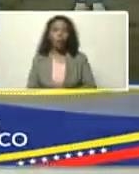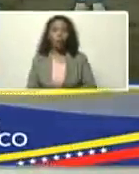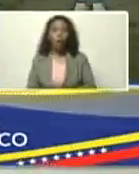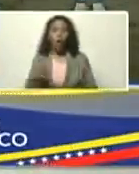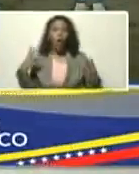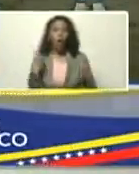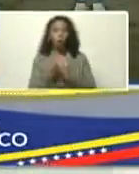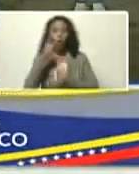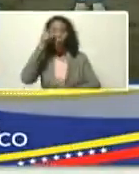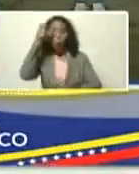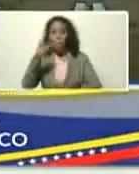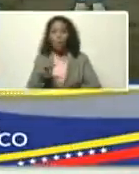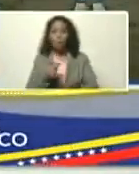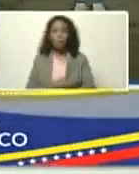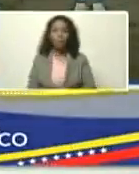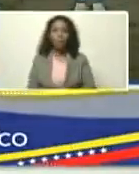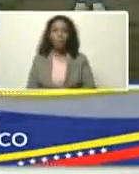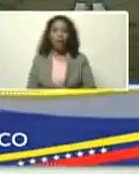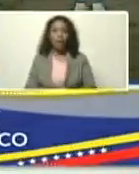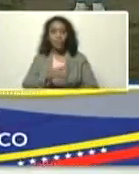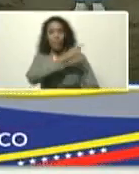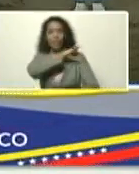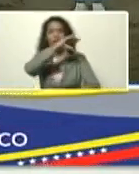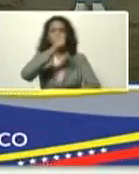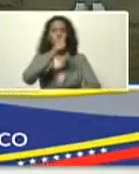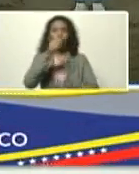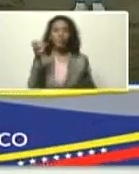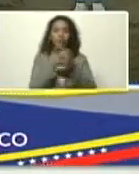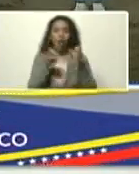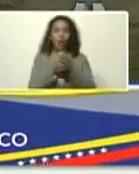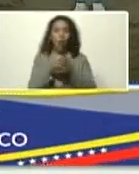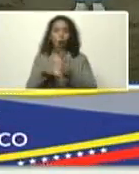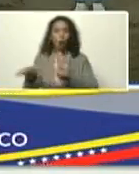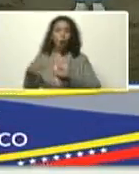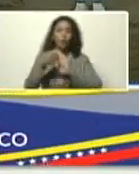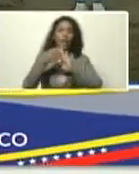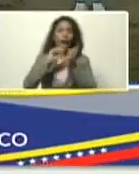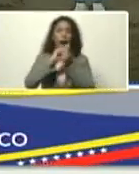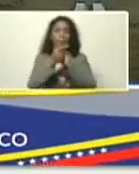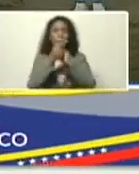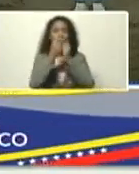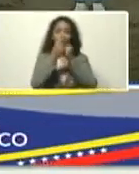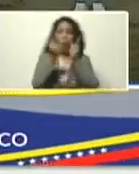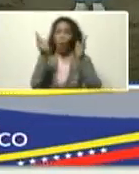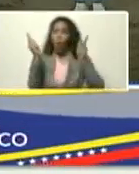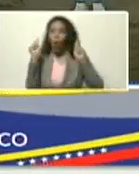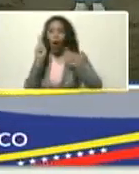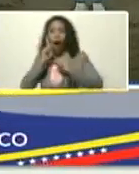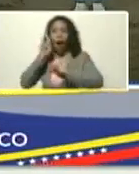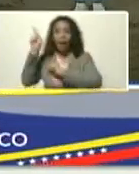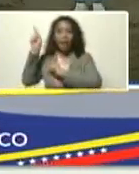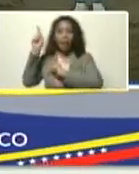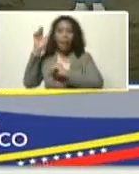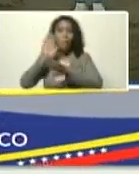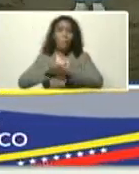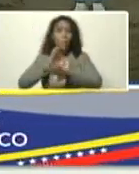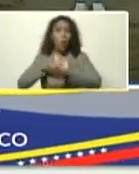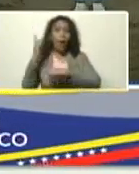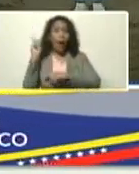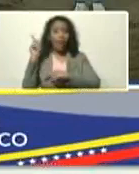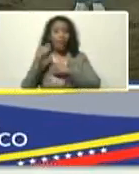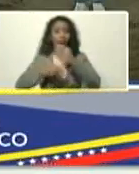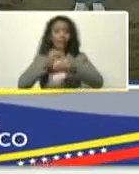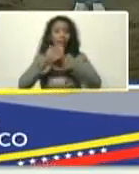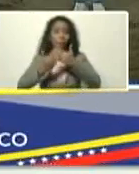a Jean Romain, director, de brigadas, contra el cambio climático, allá están, porque van a proceder,